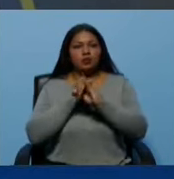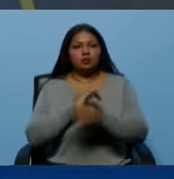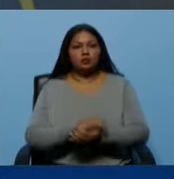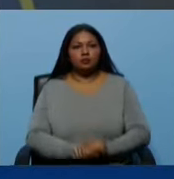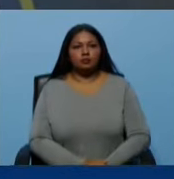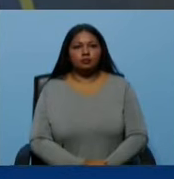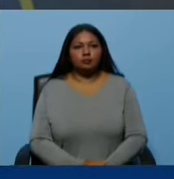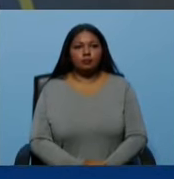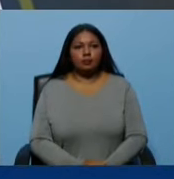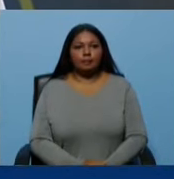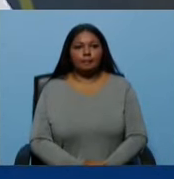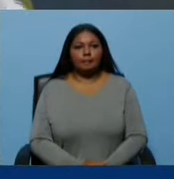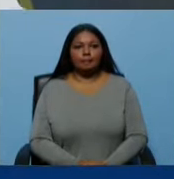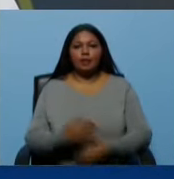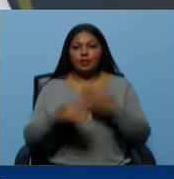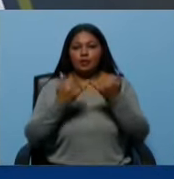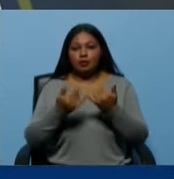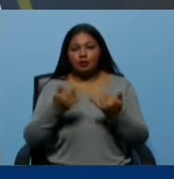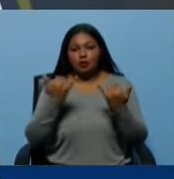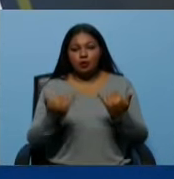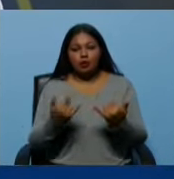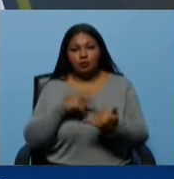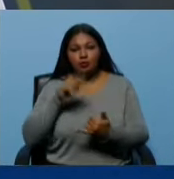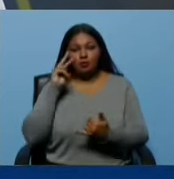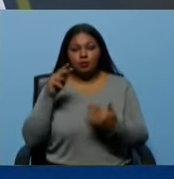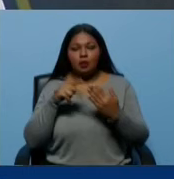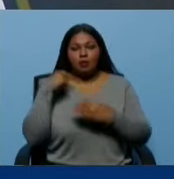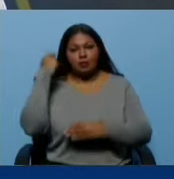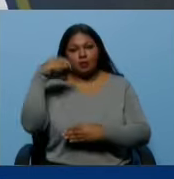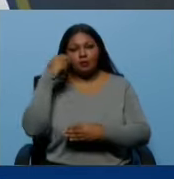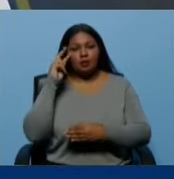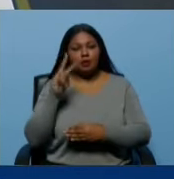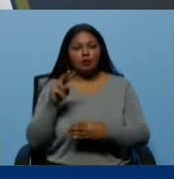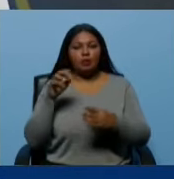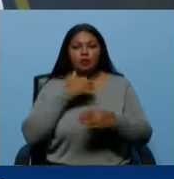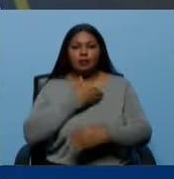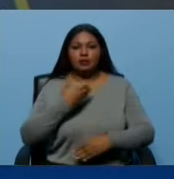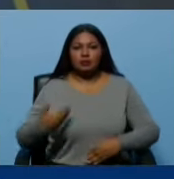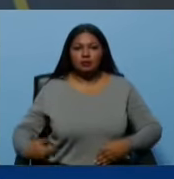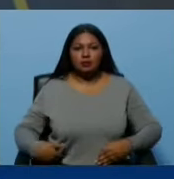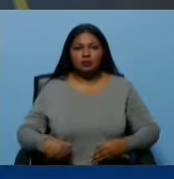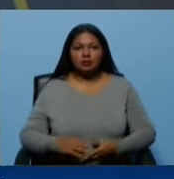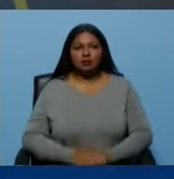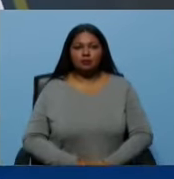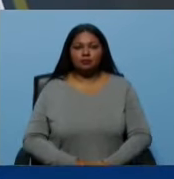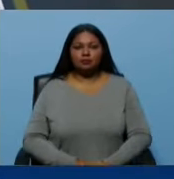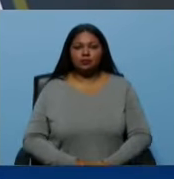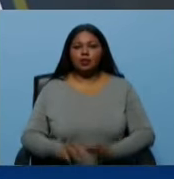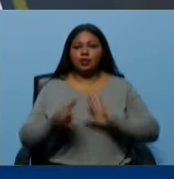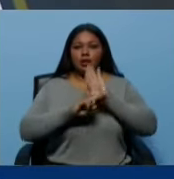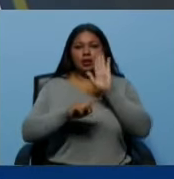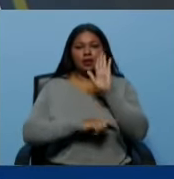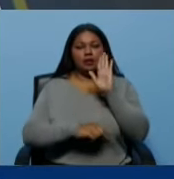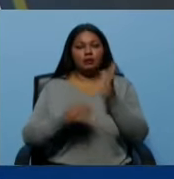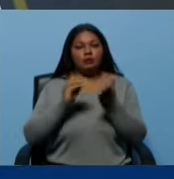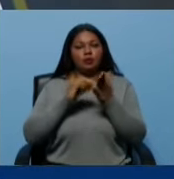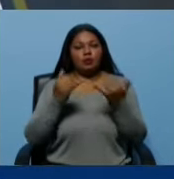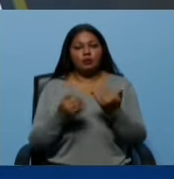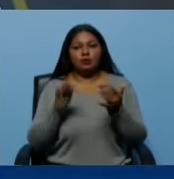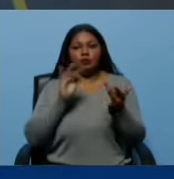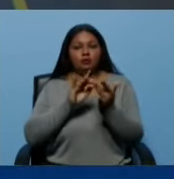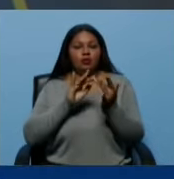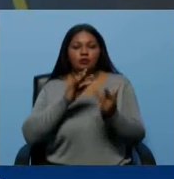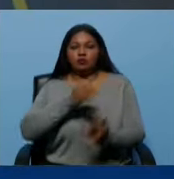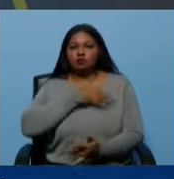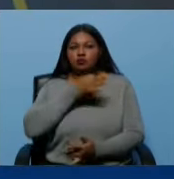Incluso de las reglas... Con este video que está viendo el presidente. Las reglas que le ponen a los algoritmos de las redes sociales